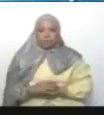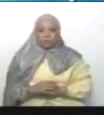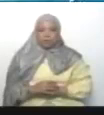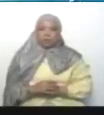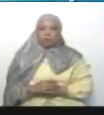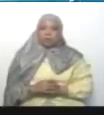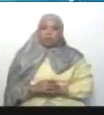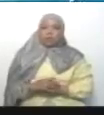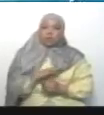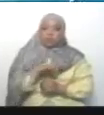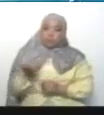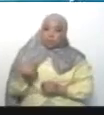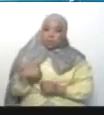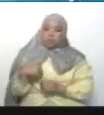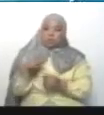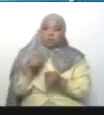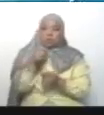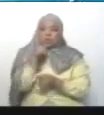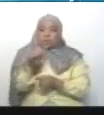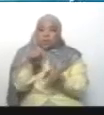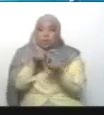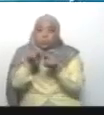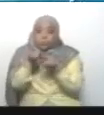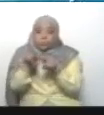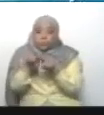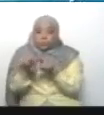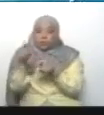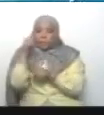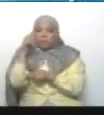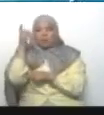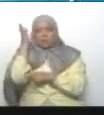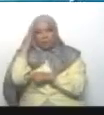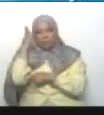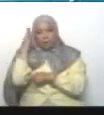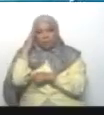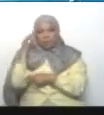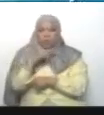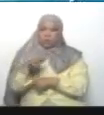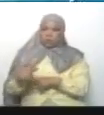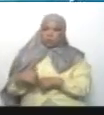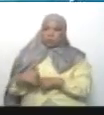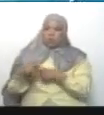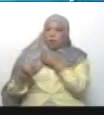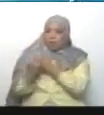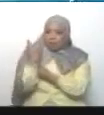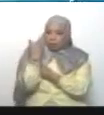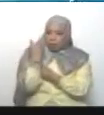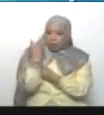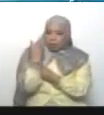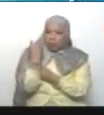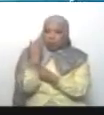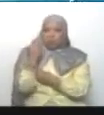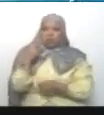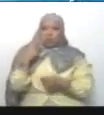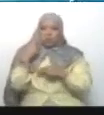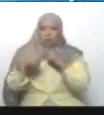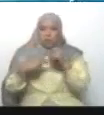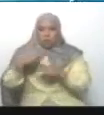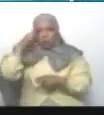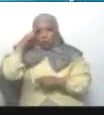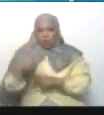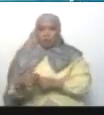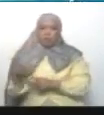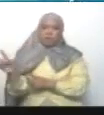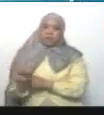Y ya nosotros habíamos descubierto y estábamos siguiendo a este mercenario. A este traidor que traicionó el uniforme y el honor